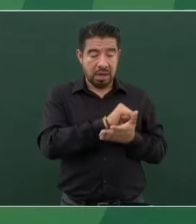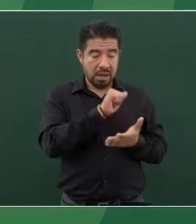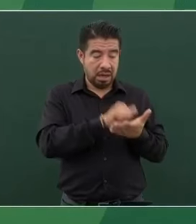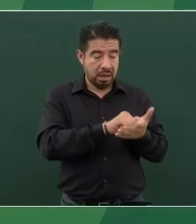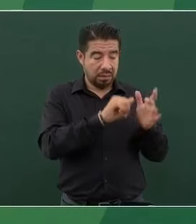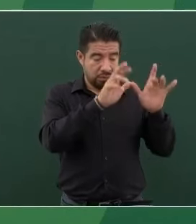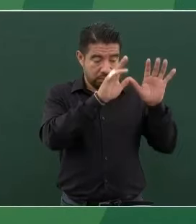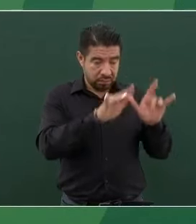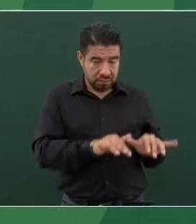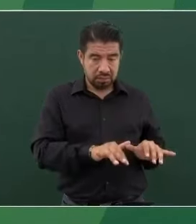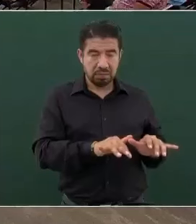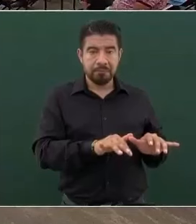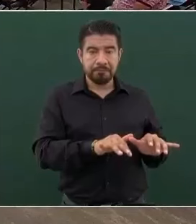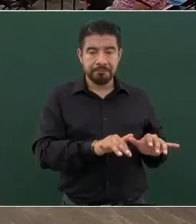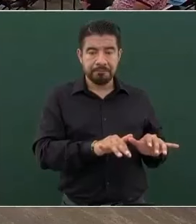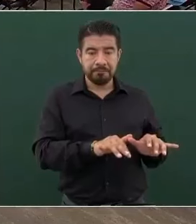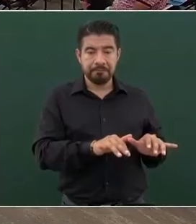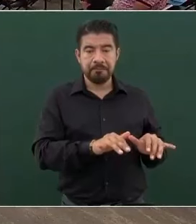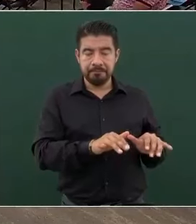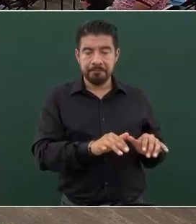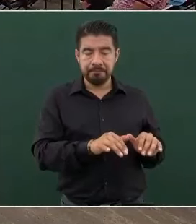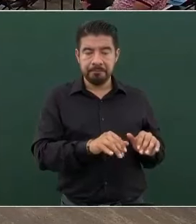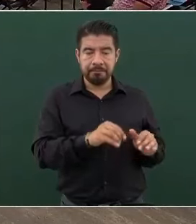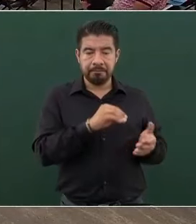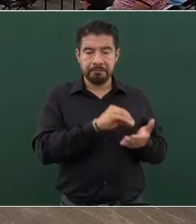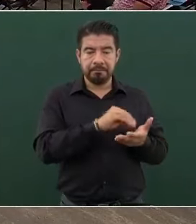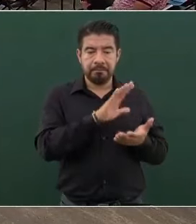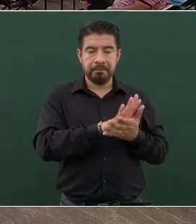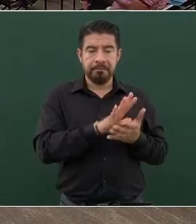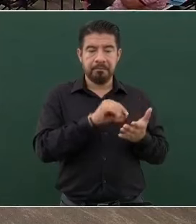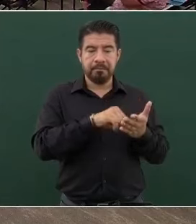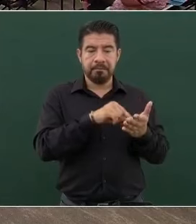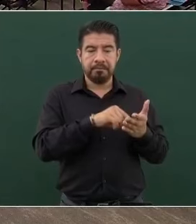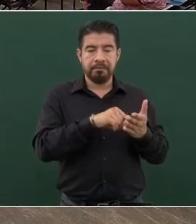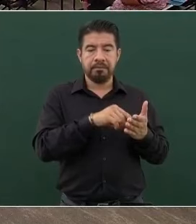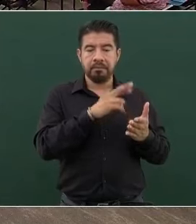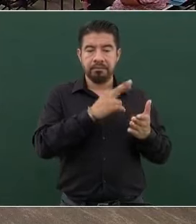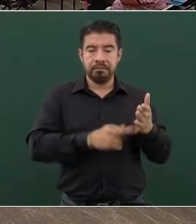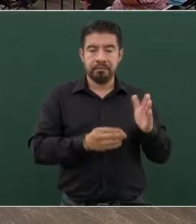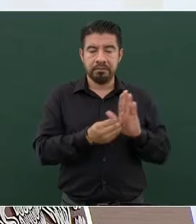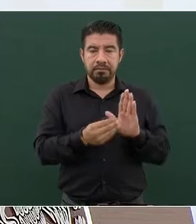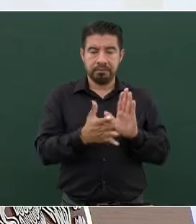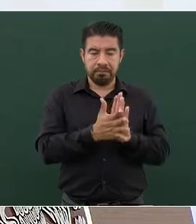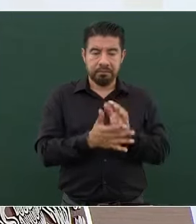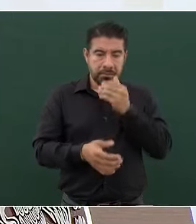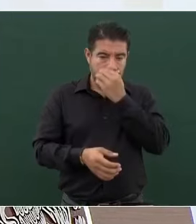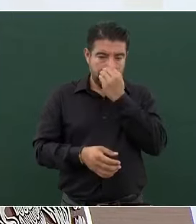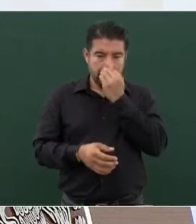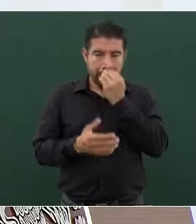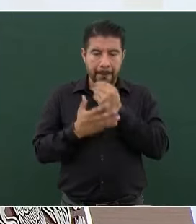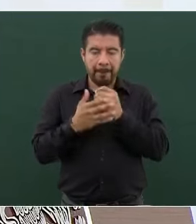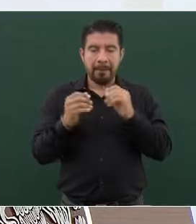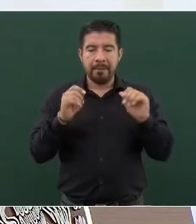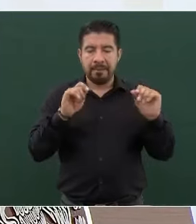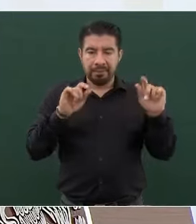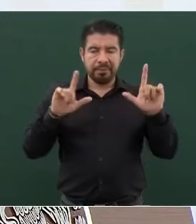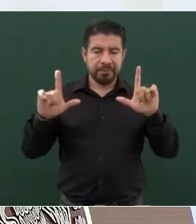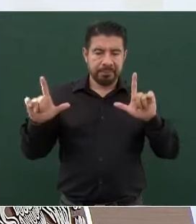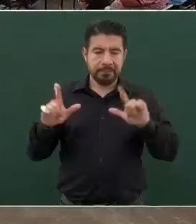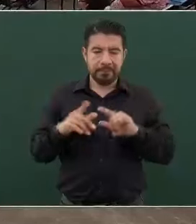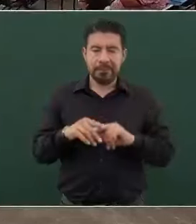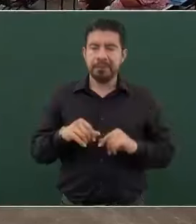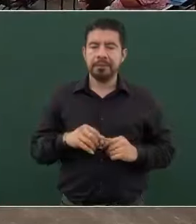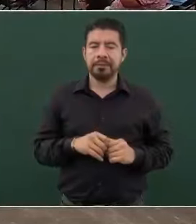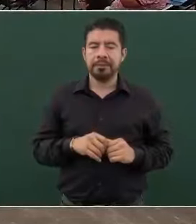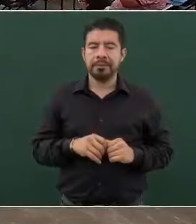y queda el registro. Pero a ver, vamos adelante, Jesús.